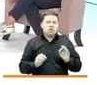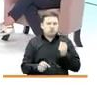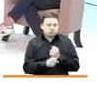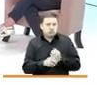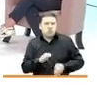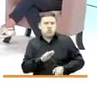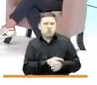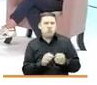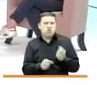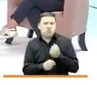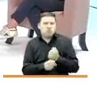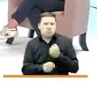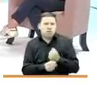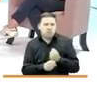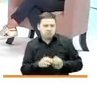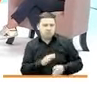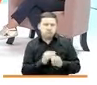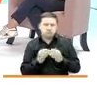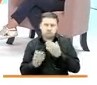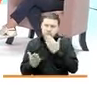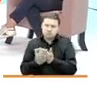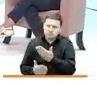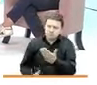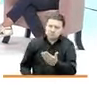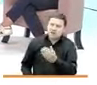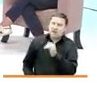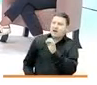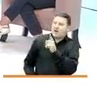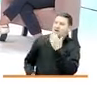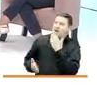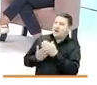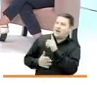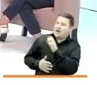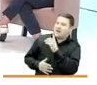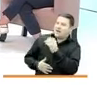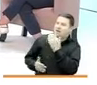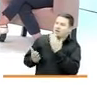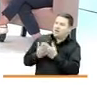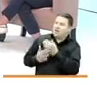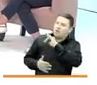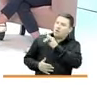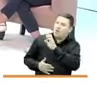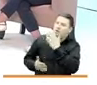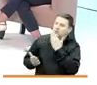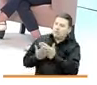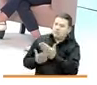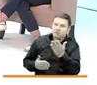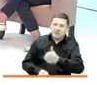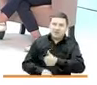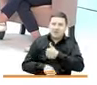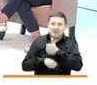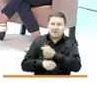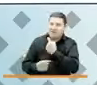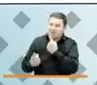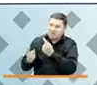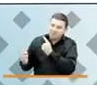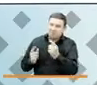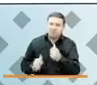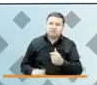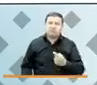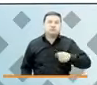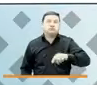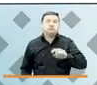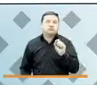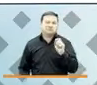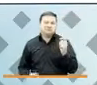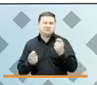Seguimos trabajando. Y muchísimas gracias a Yadira, a Lorena, Leider y a Juli y también a usted, directora, por su intervención. Nosotros vamos